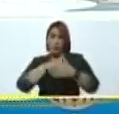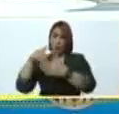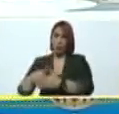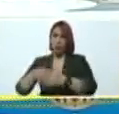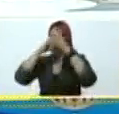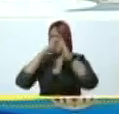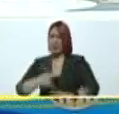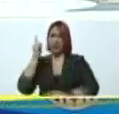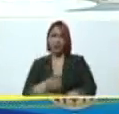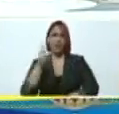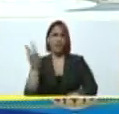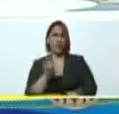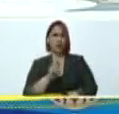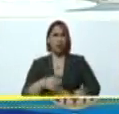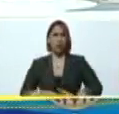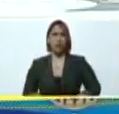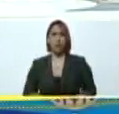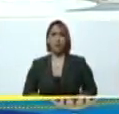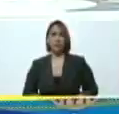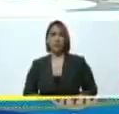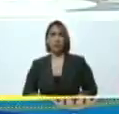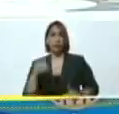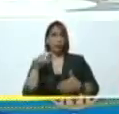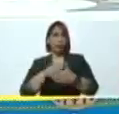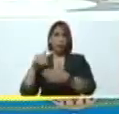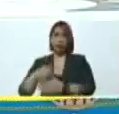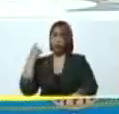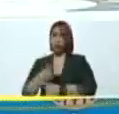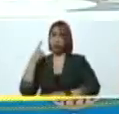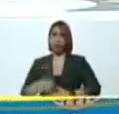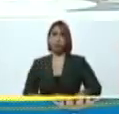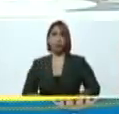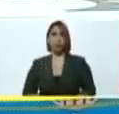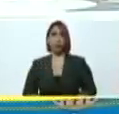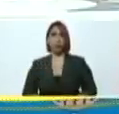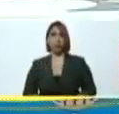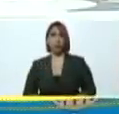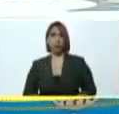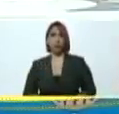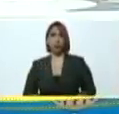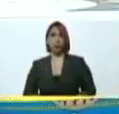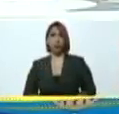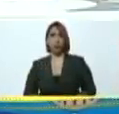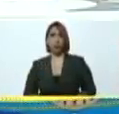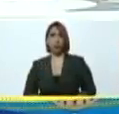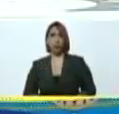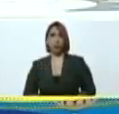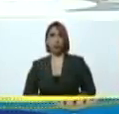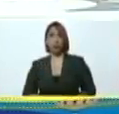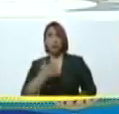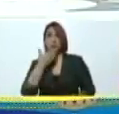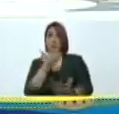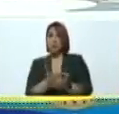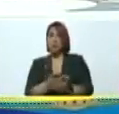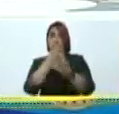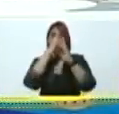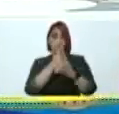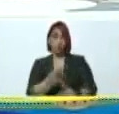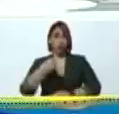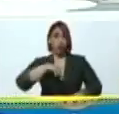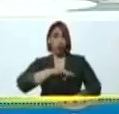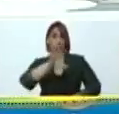respeten a Venezuela a votar a votar y a votar para exigir el respeto a nuestro país.